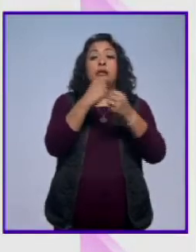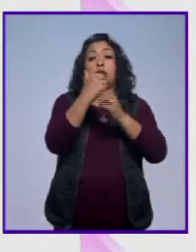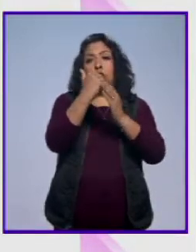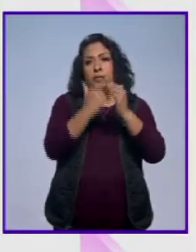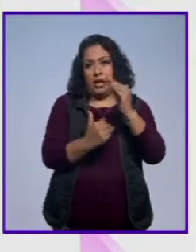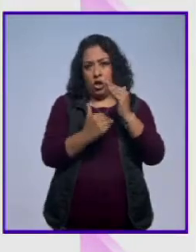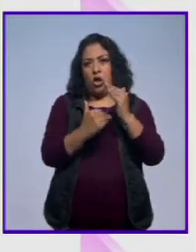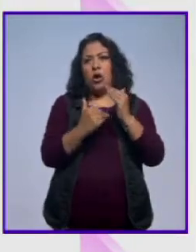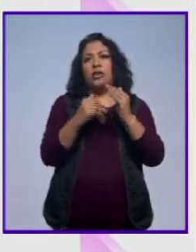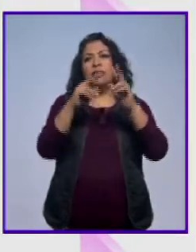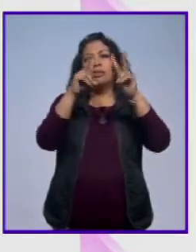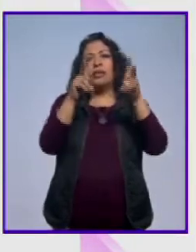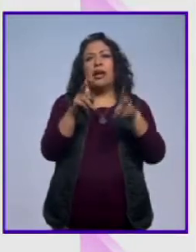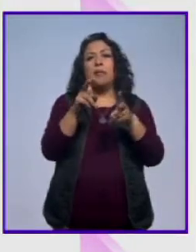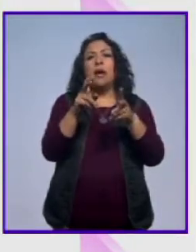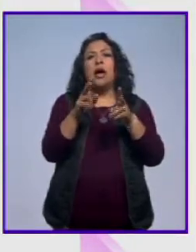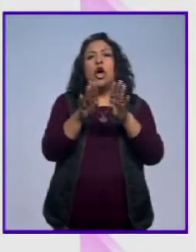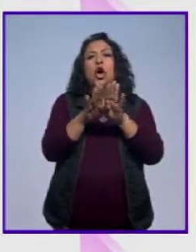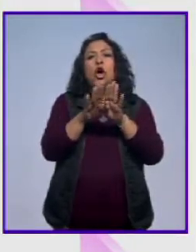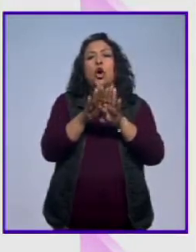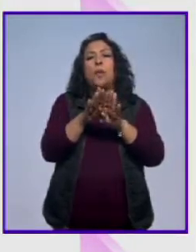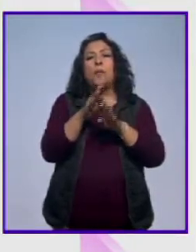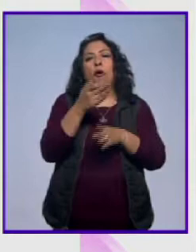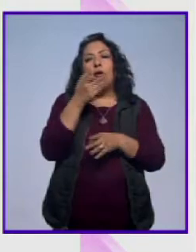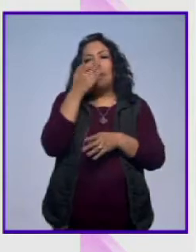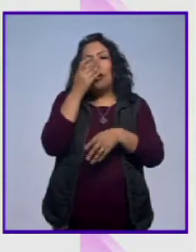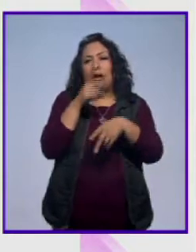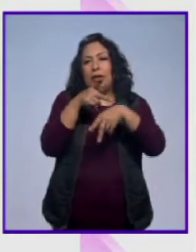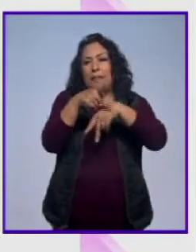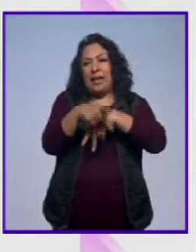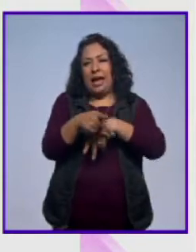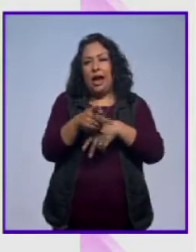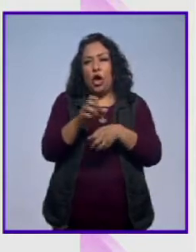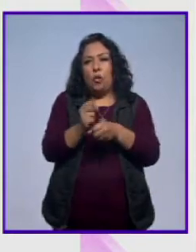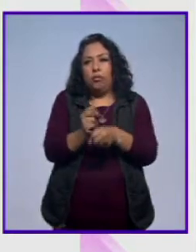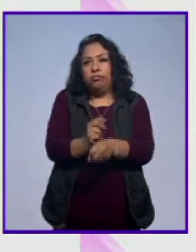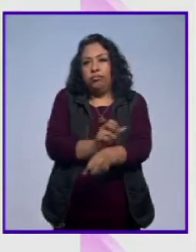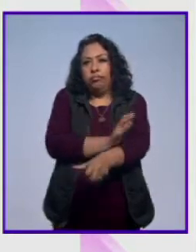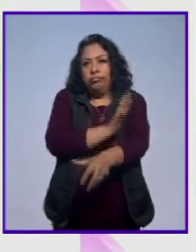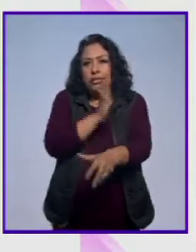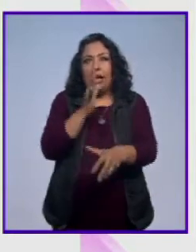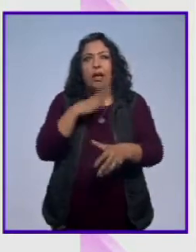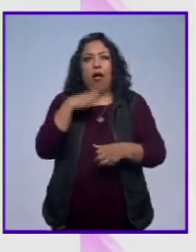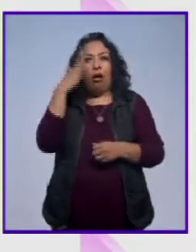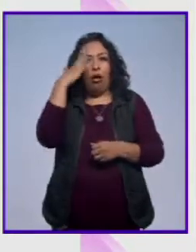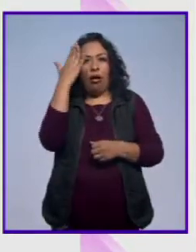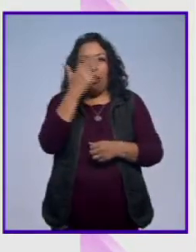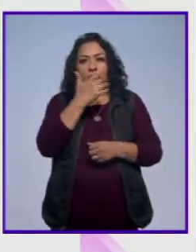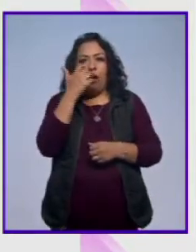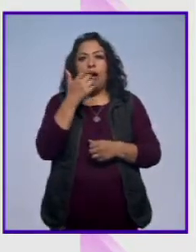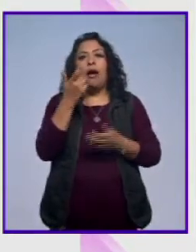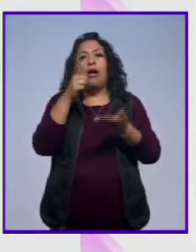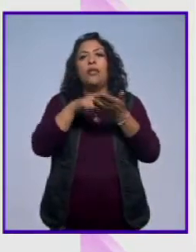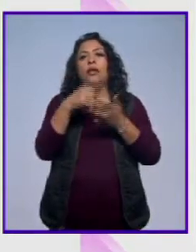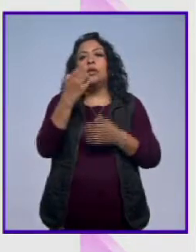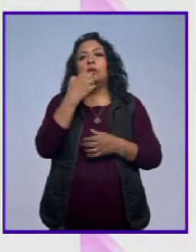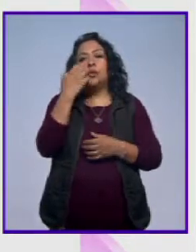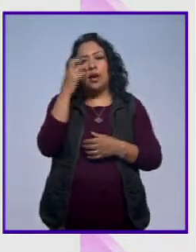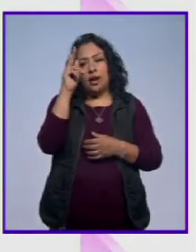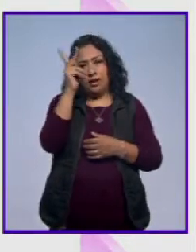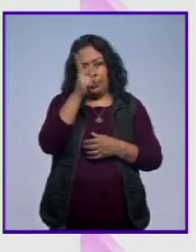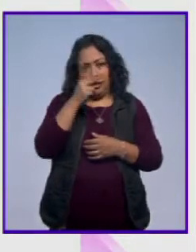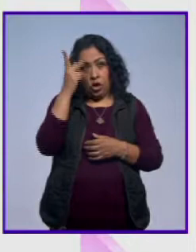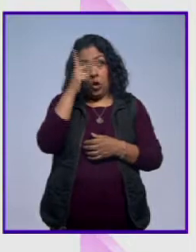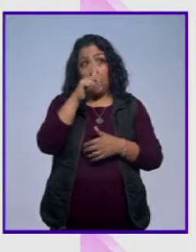que es a flor de piel, que es la de líder estudiantil, estudiante de la Escuela de Psicología, y que terminó